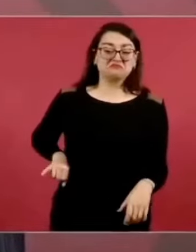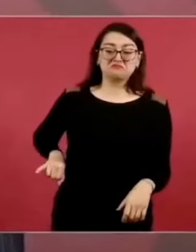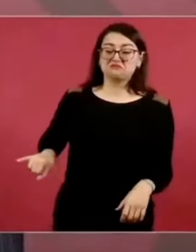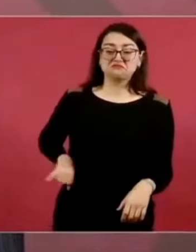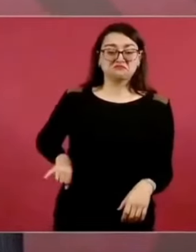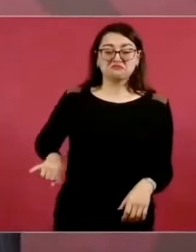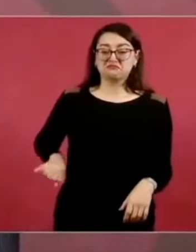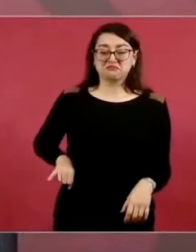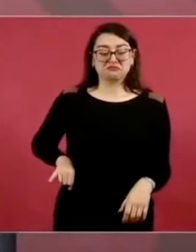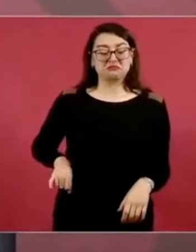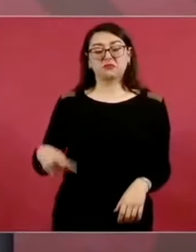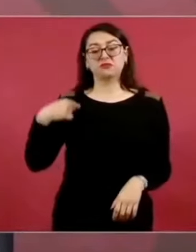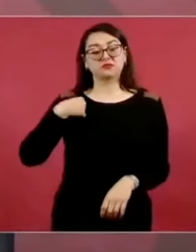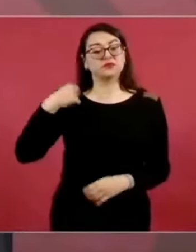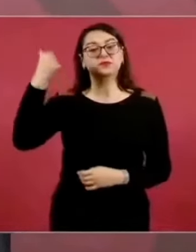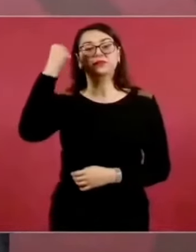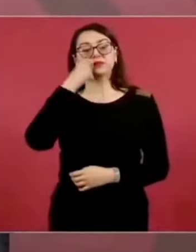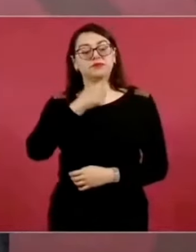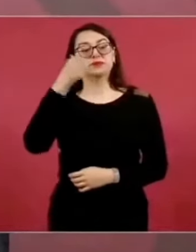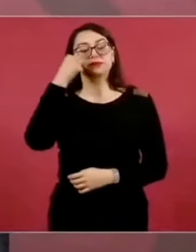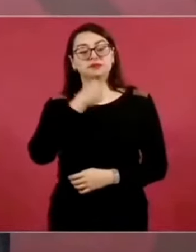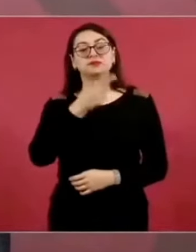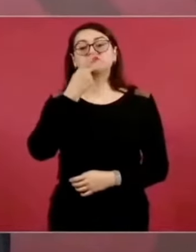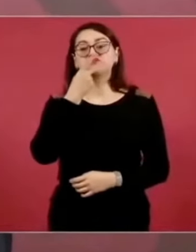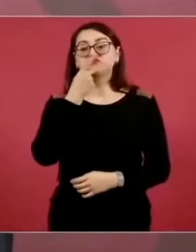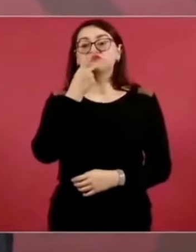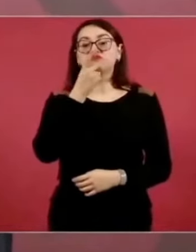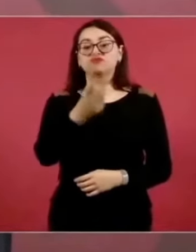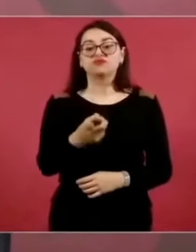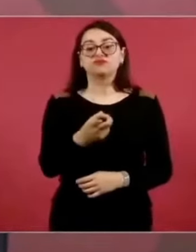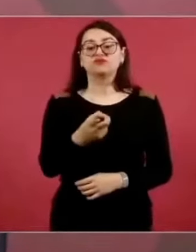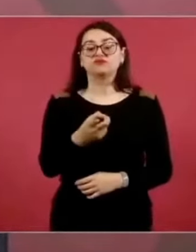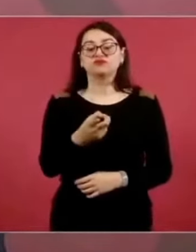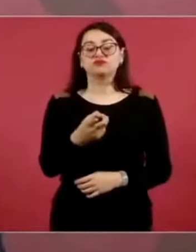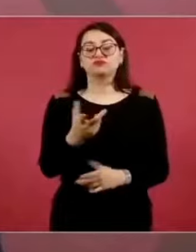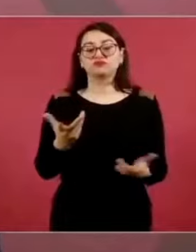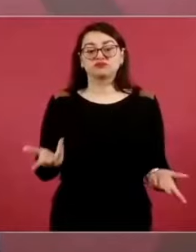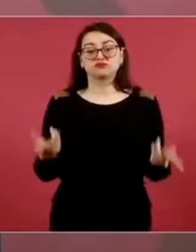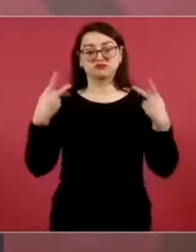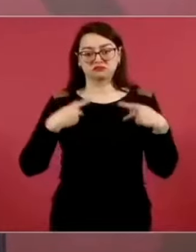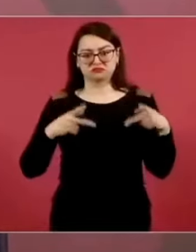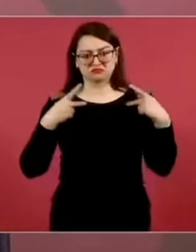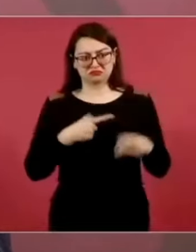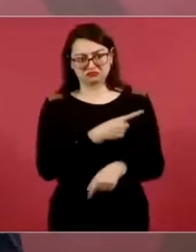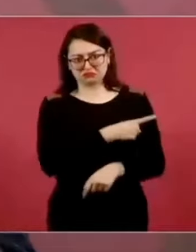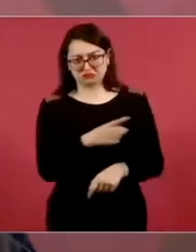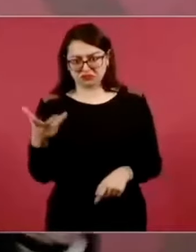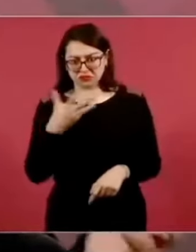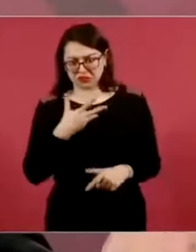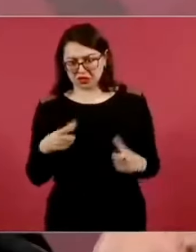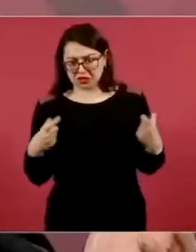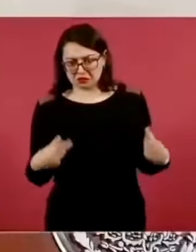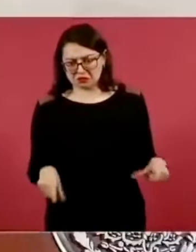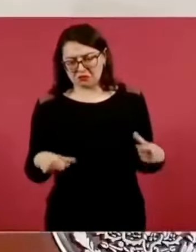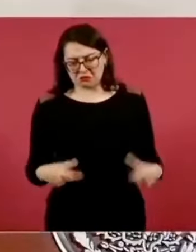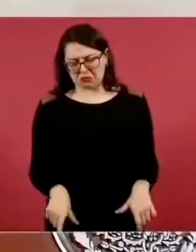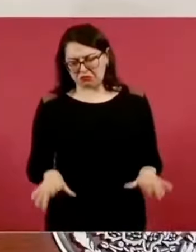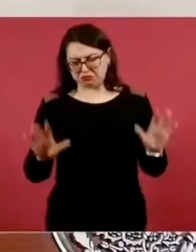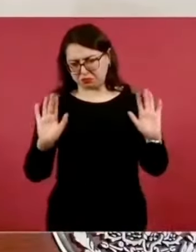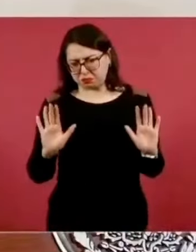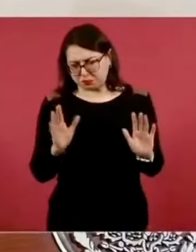Y siempre digo que no todo lo que tiene es malvado, para que no se malinterprete.